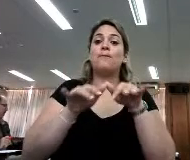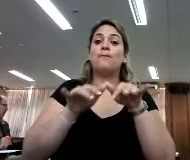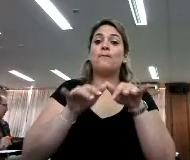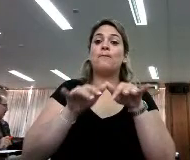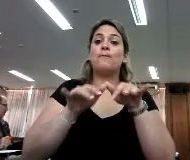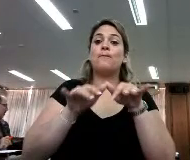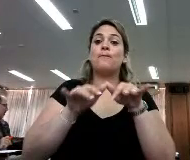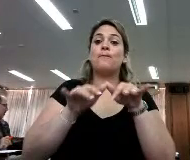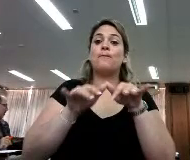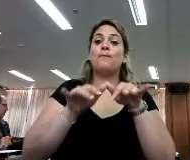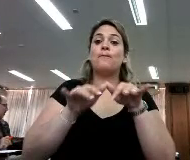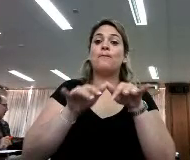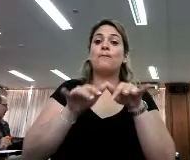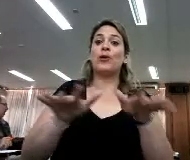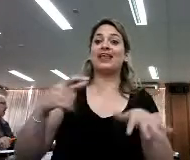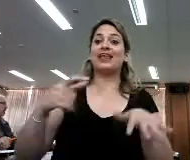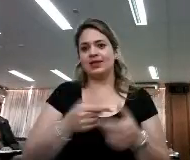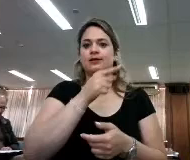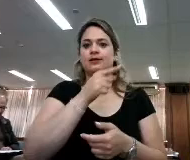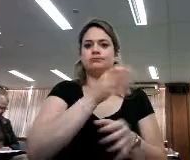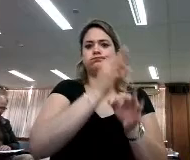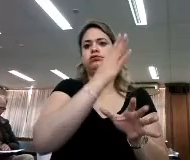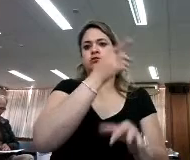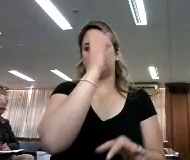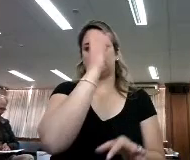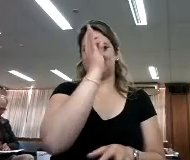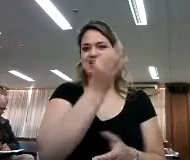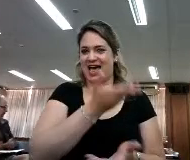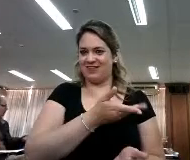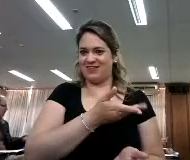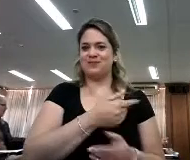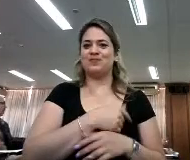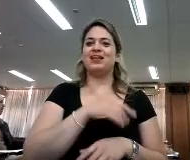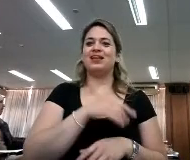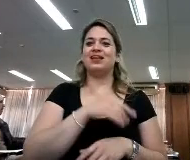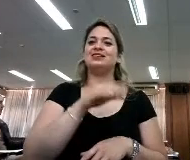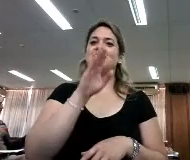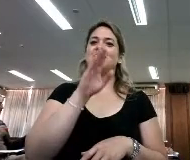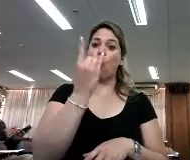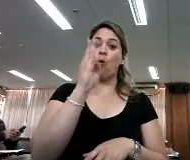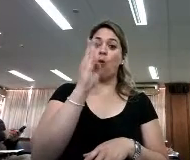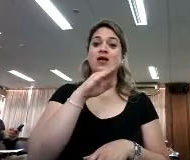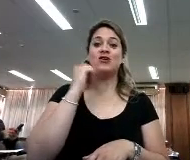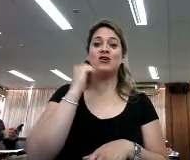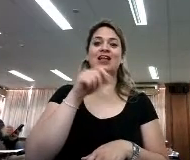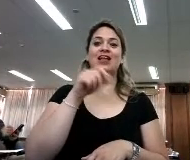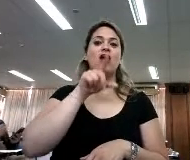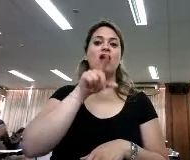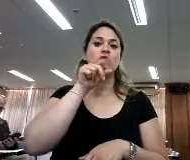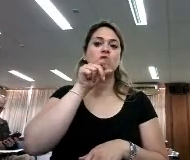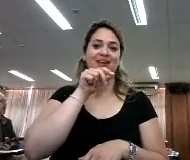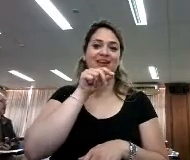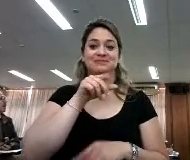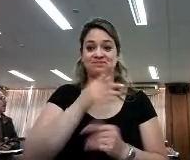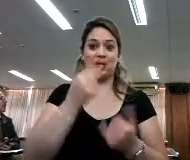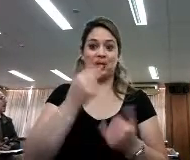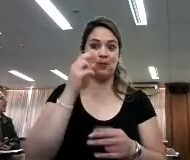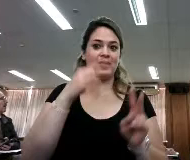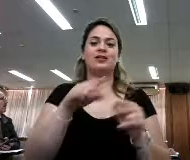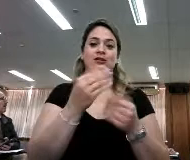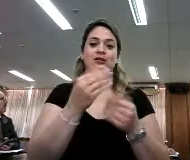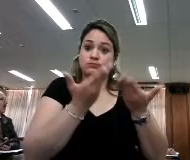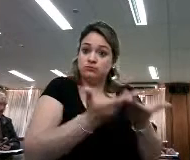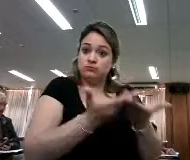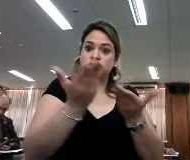Es, digamos, especialista en esto, así que se los recomiendo, es fácil de buscar en Twitter, VJ, todo tuyo.